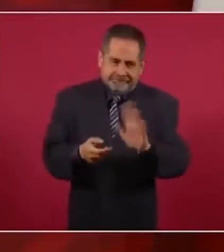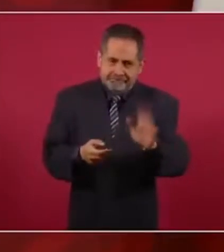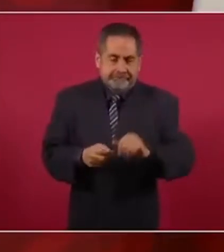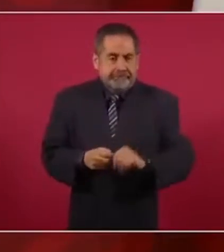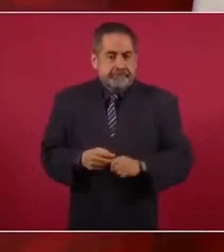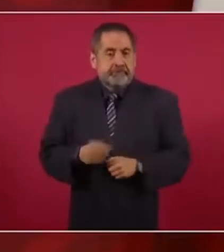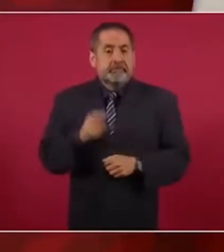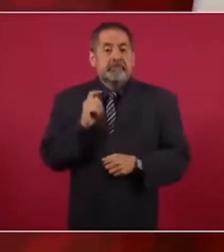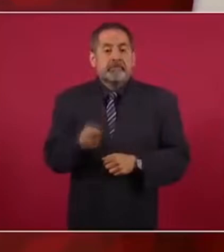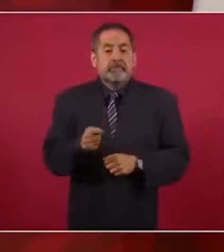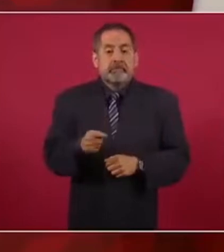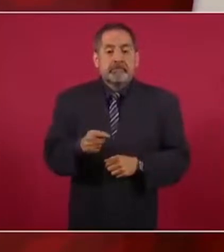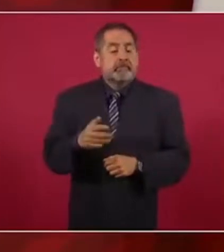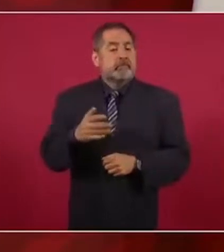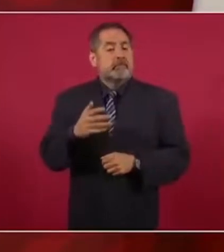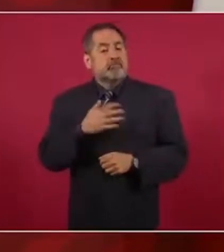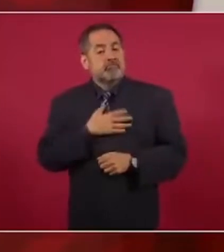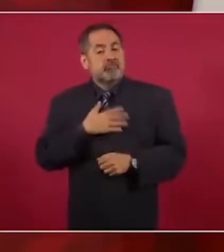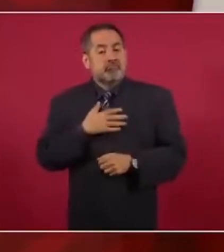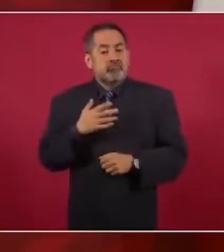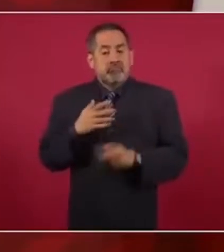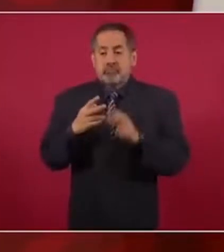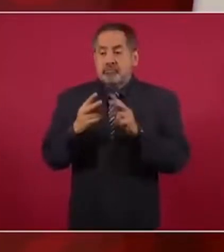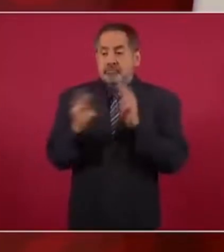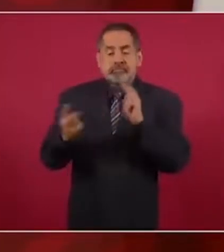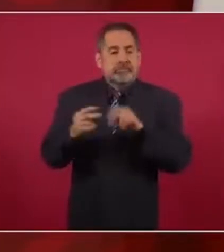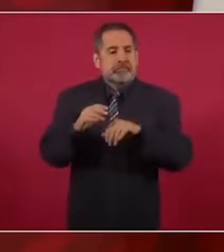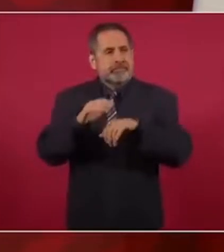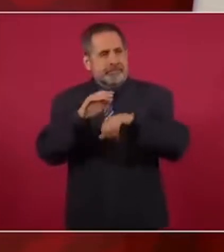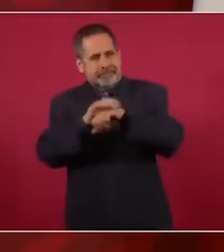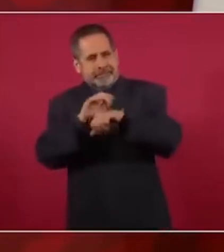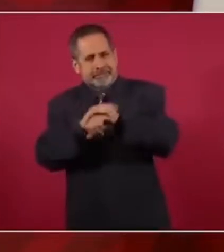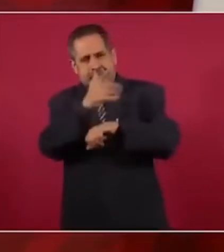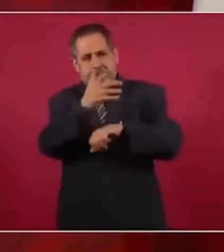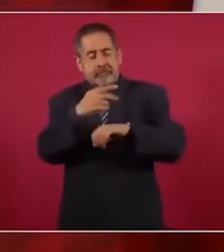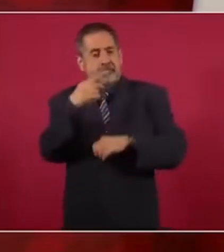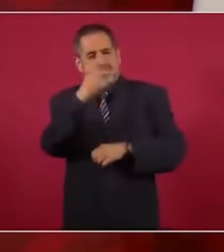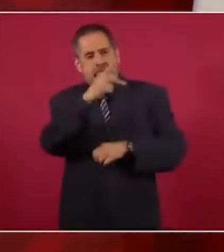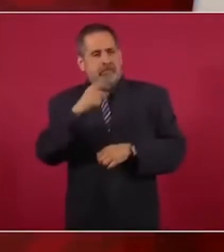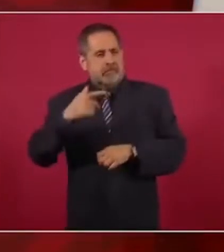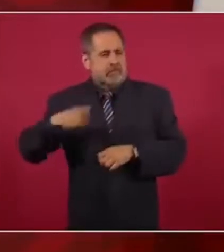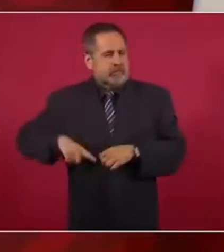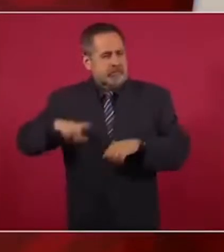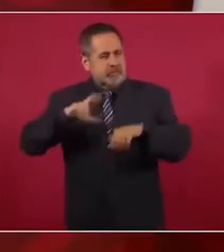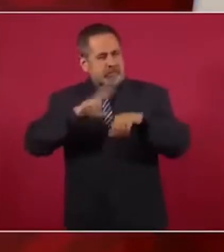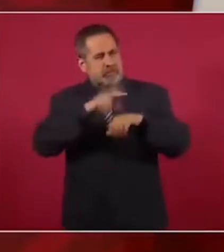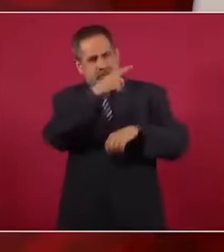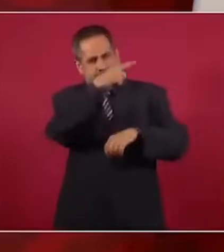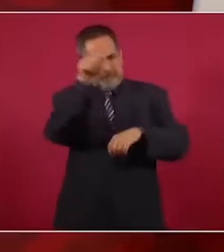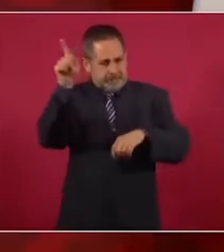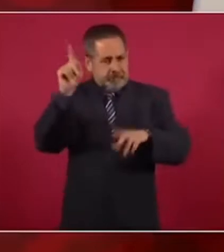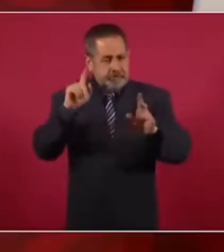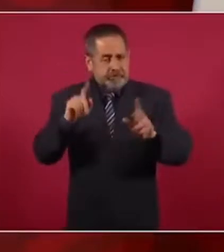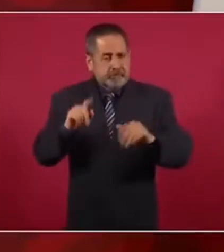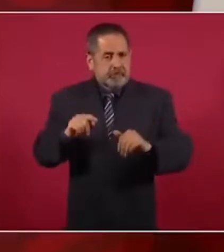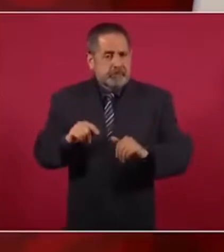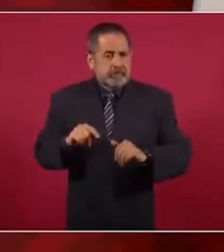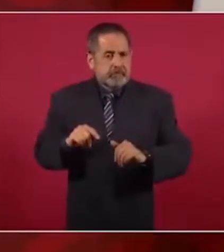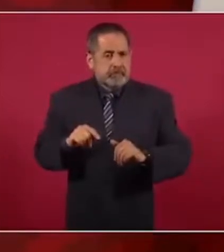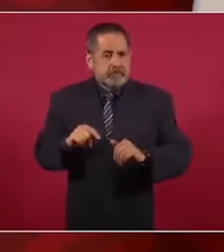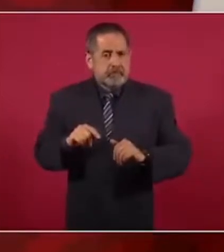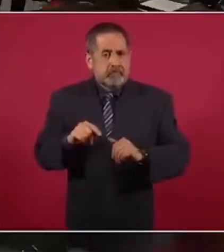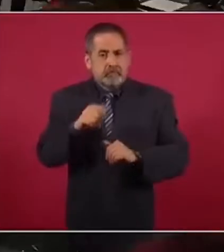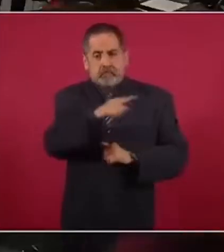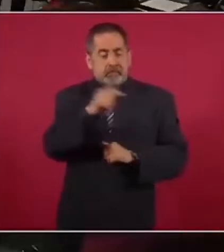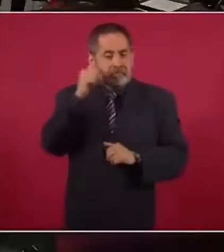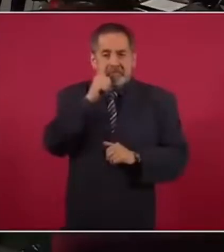Nuestros vecinos amigos de Estados Unidos, sus gobernantes, son